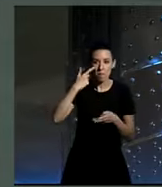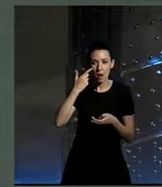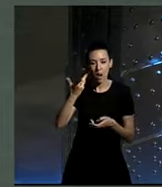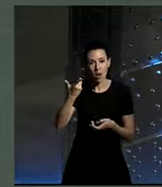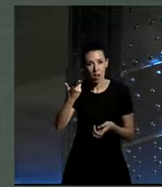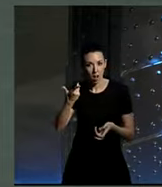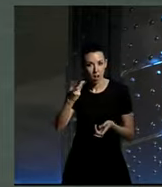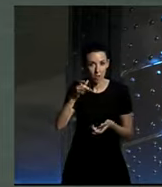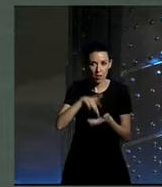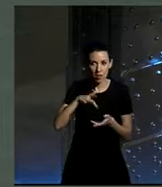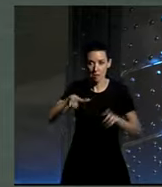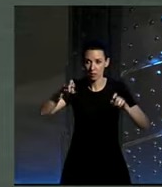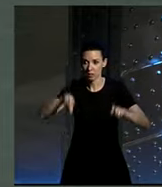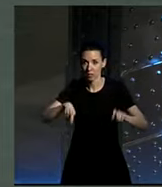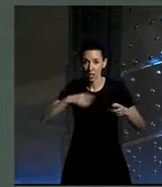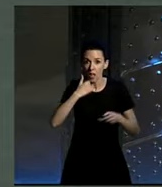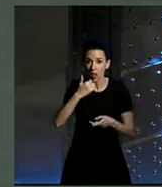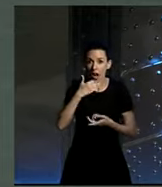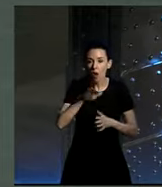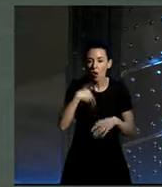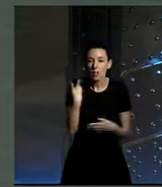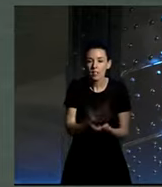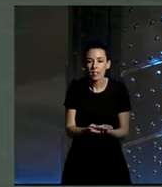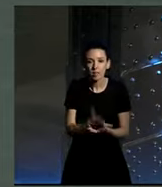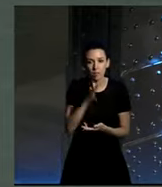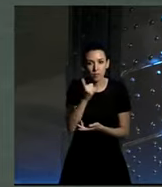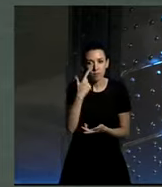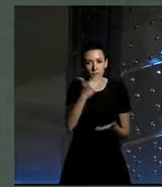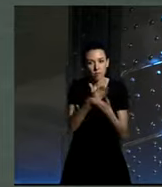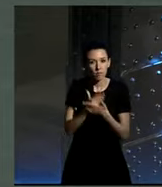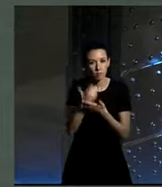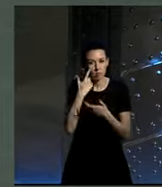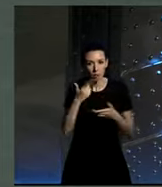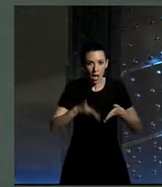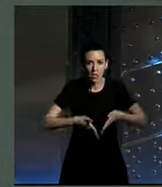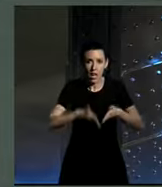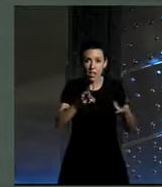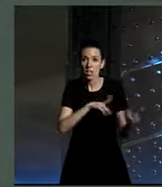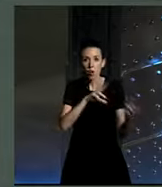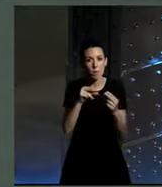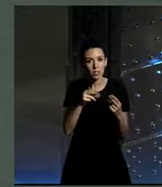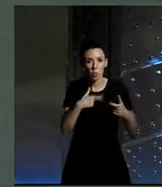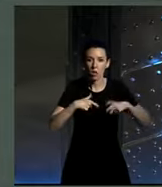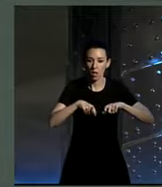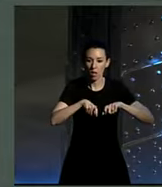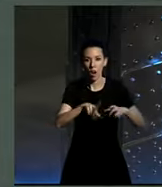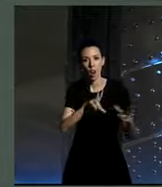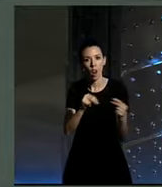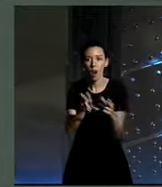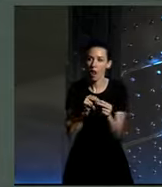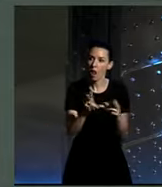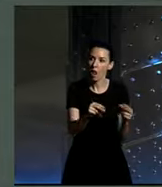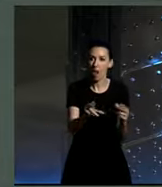te tienes que parar un semáforo incluso ahí están estudiando hacer carriles de conversación donde puedes ir junto a otra persona hablando